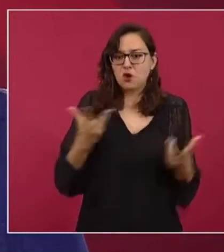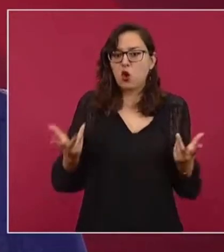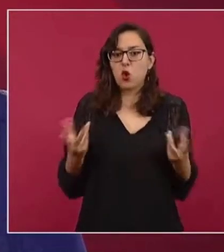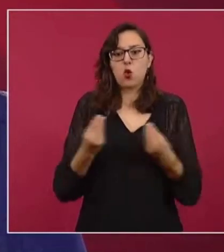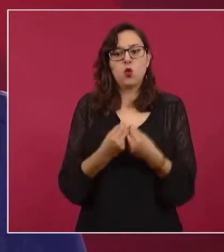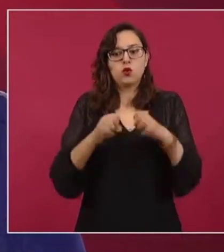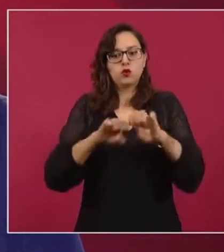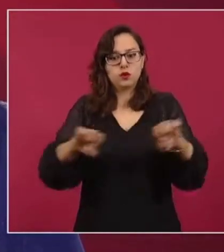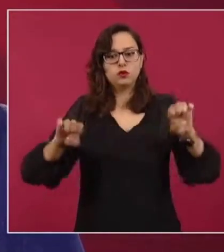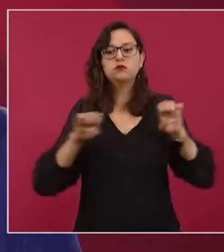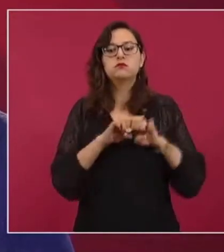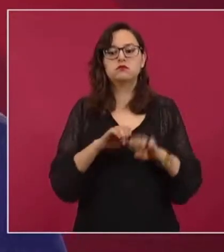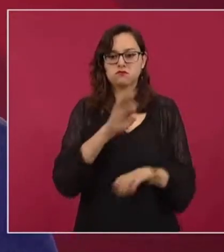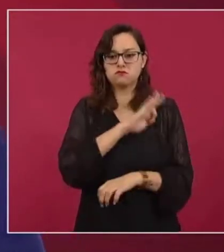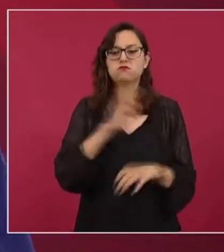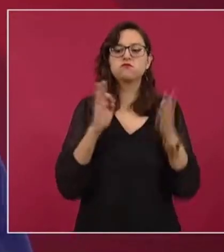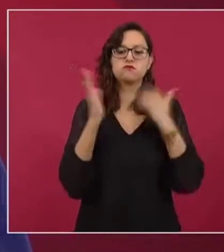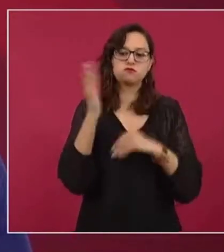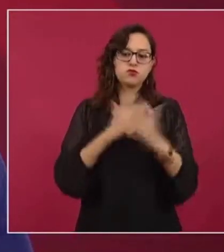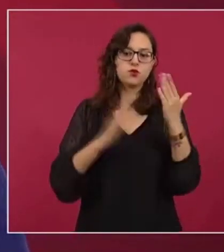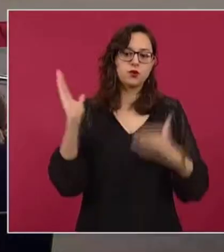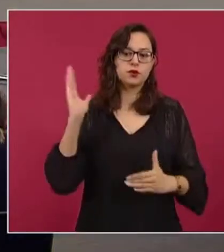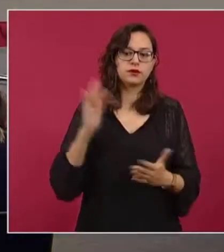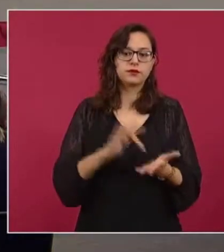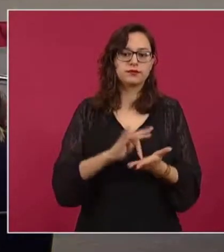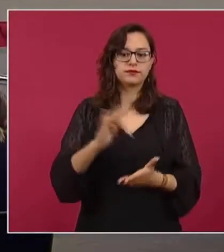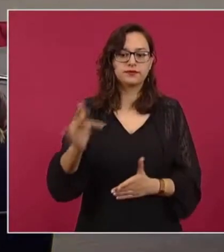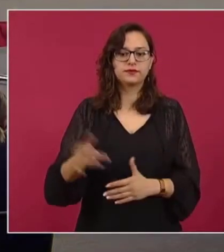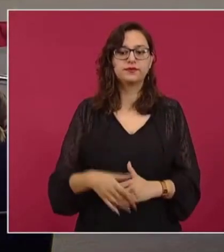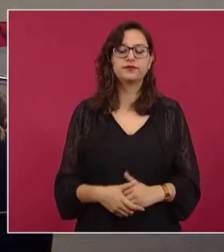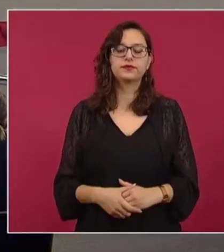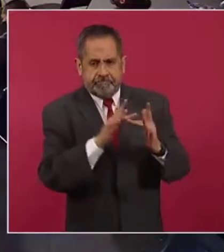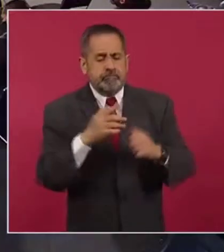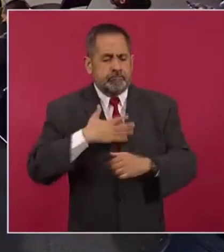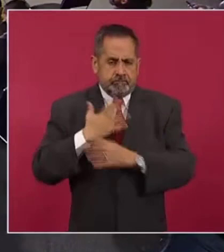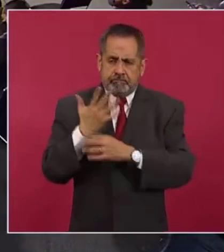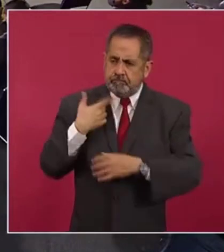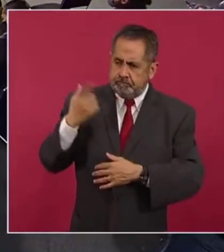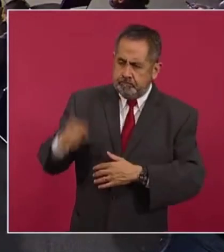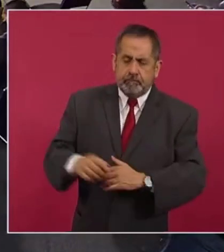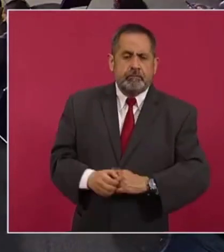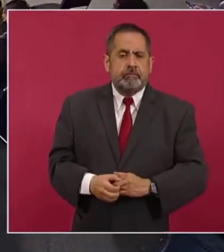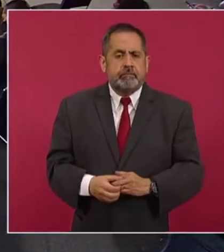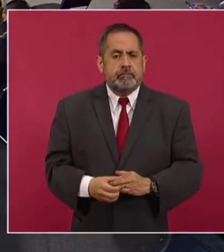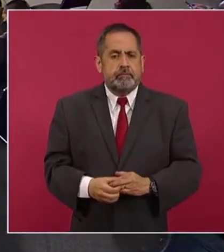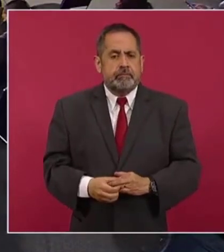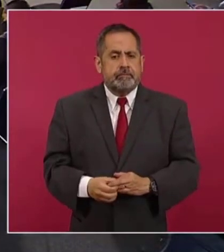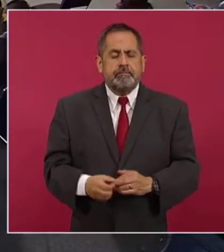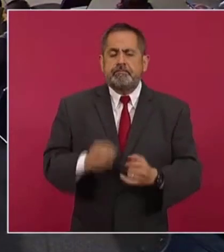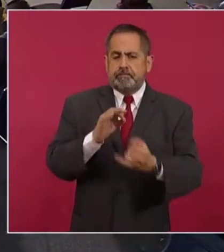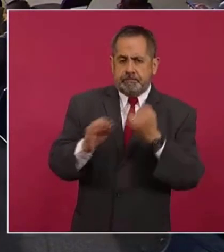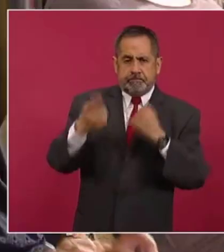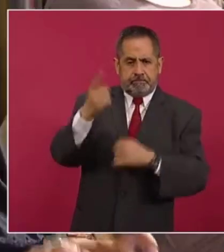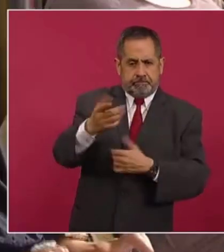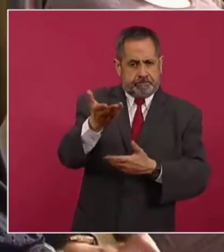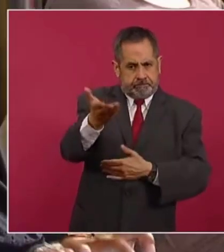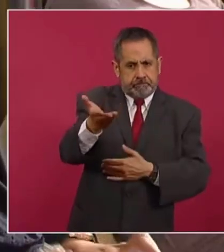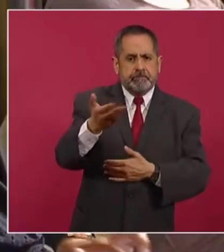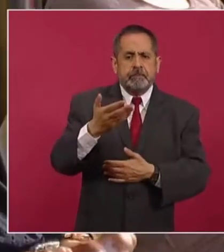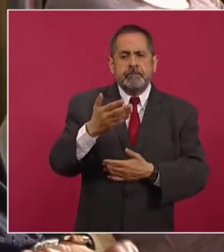maestros y a la administración, lo vamos a lograr. Muchísimas gracias. Y finalmente, aprovechando que está la Secretaría de Educación Pública,